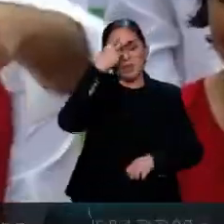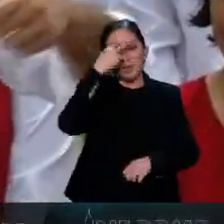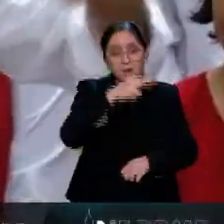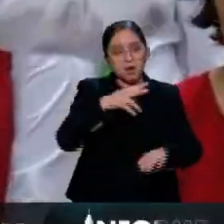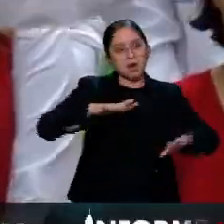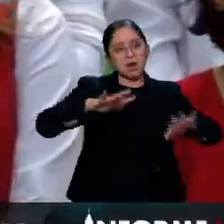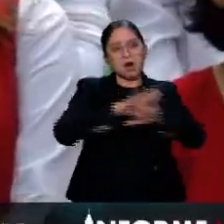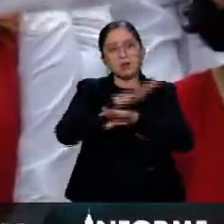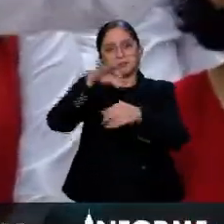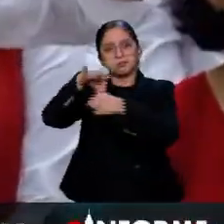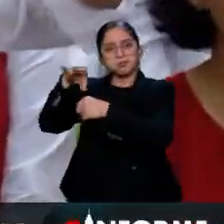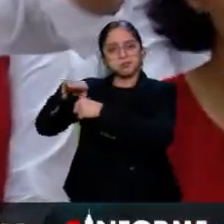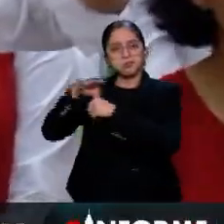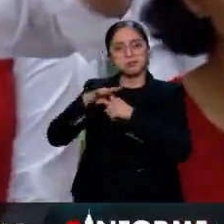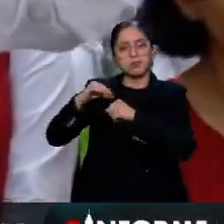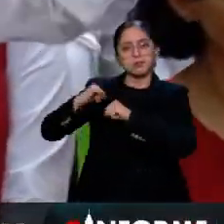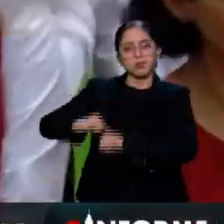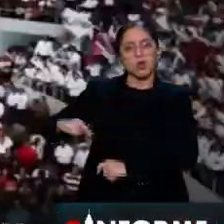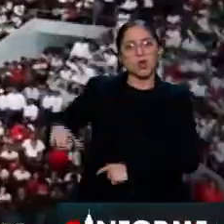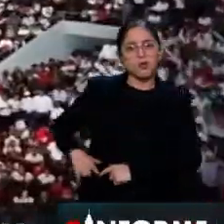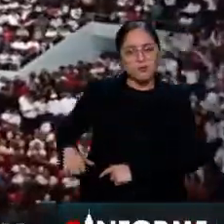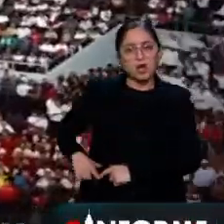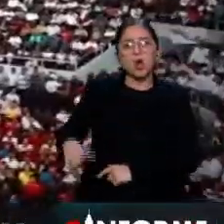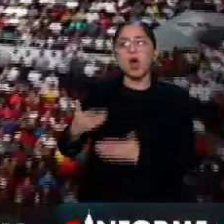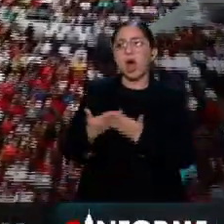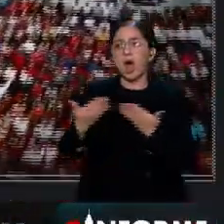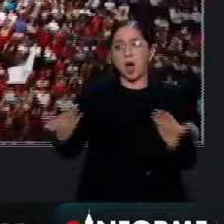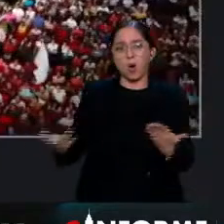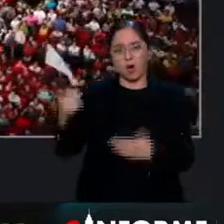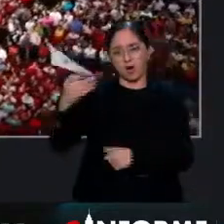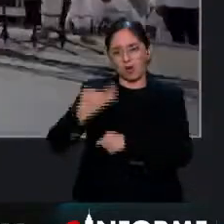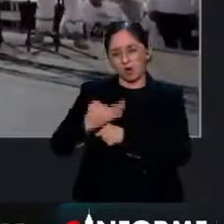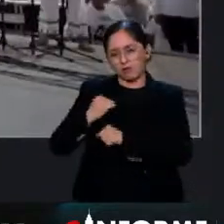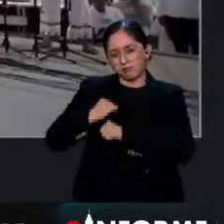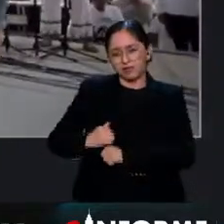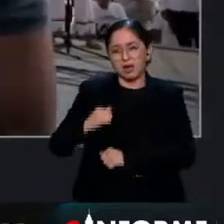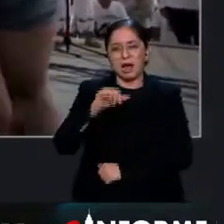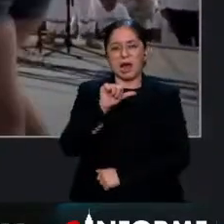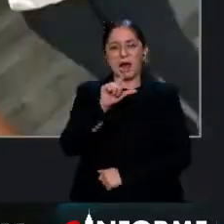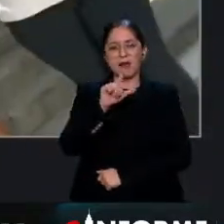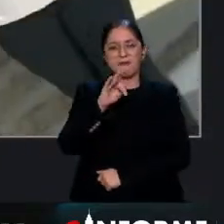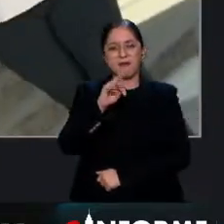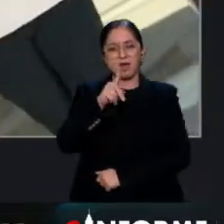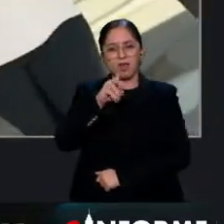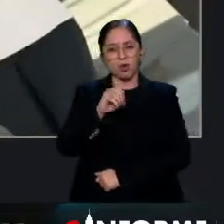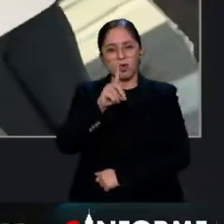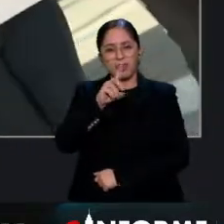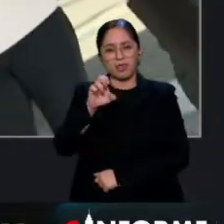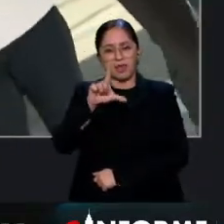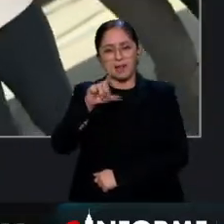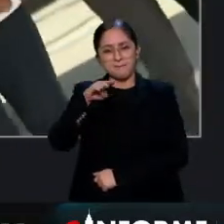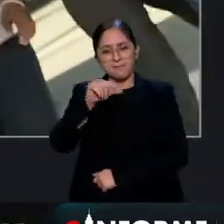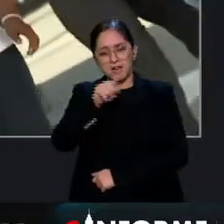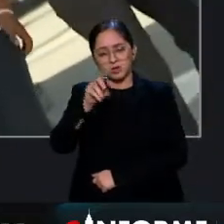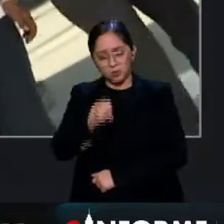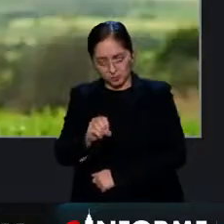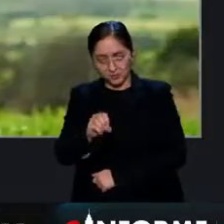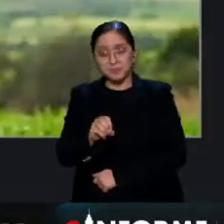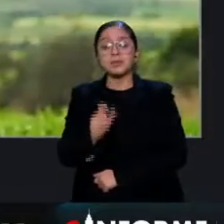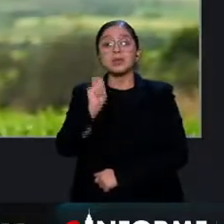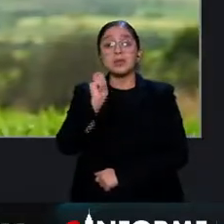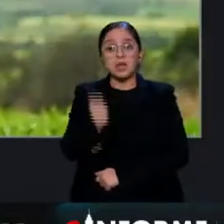gubernatura, cargo que actualmente ejerce el prista Alfredo del Mazo. Y mire a poco de iniciar el proceso electoral el Partido Tricolor,